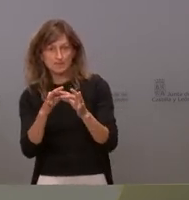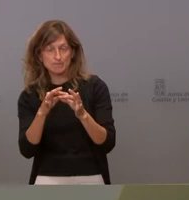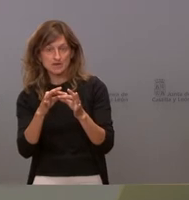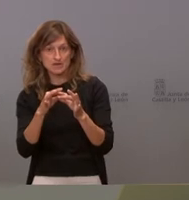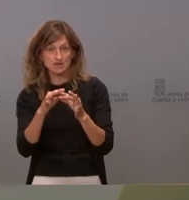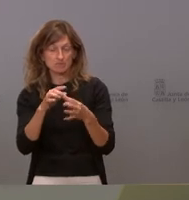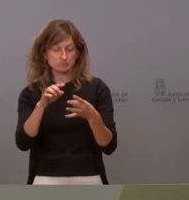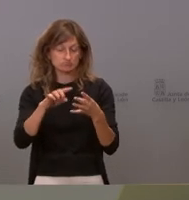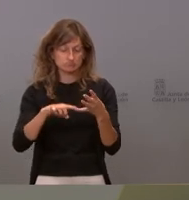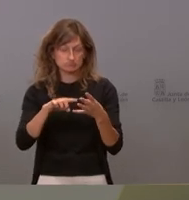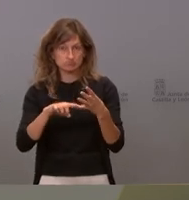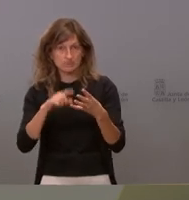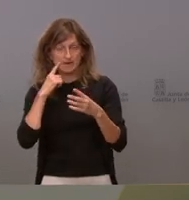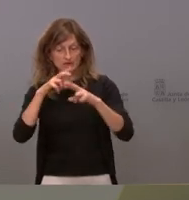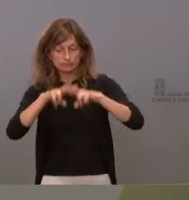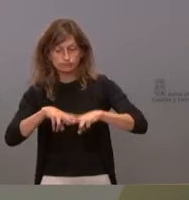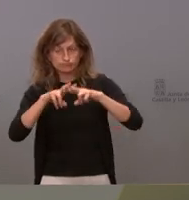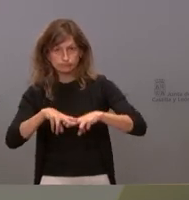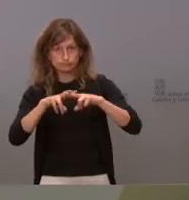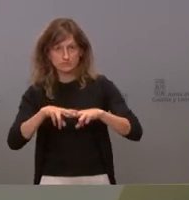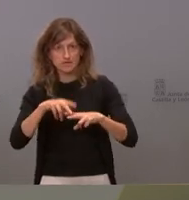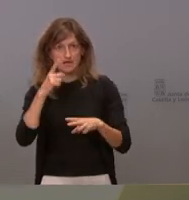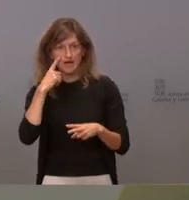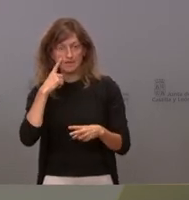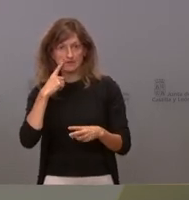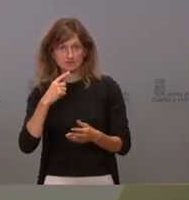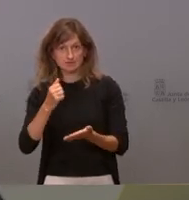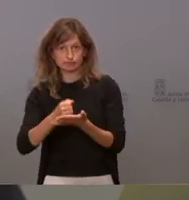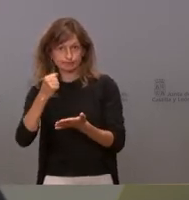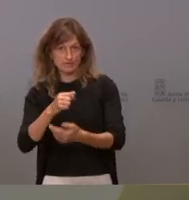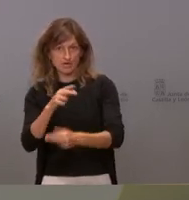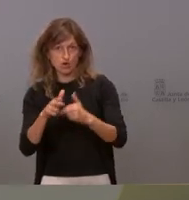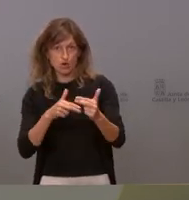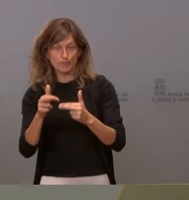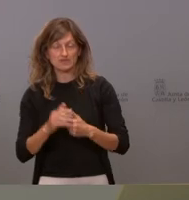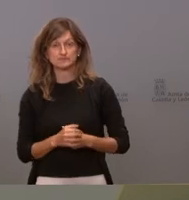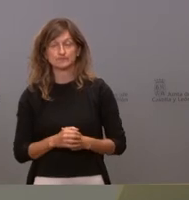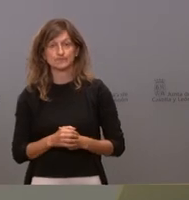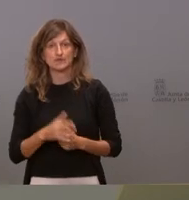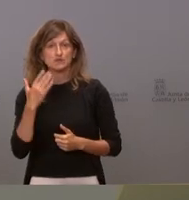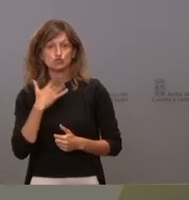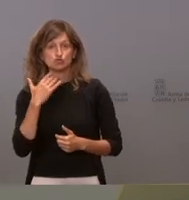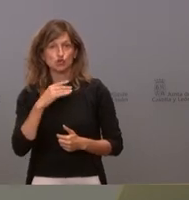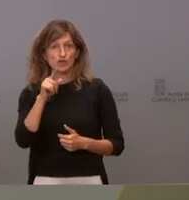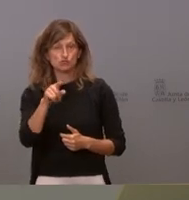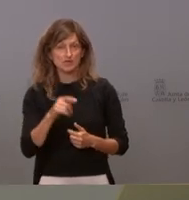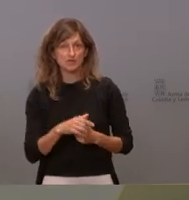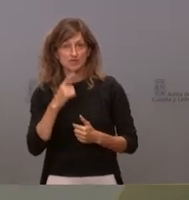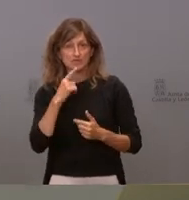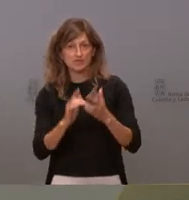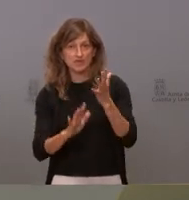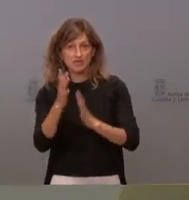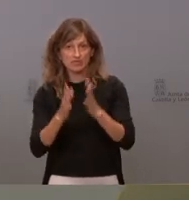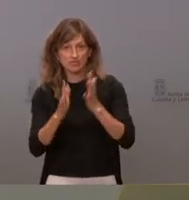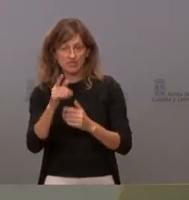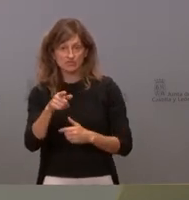primero de septiembre para su supervisión y proceder a la licitación de las obras y ya dado que es de Soria el medio decir que el incendio ese de barca de